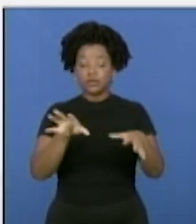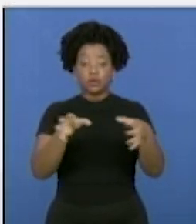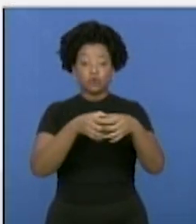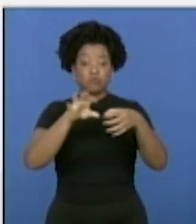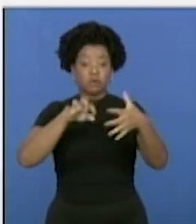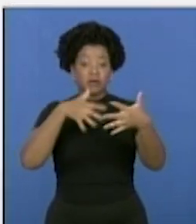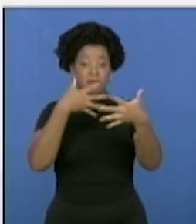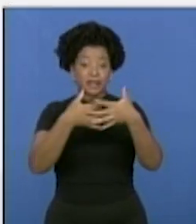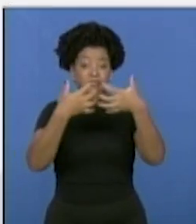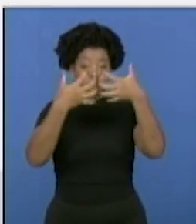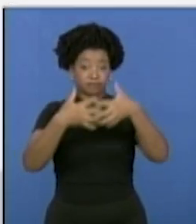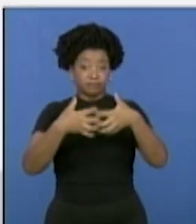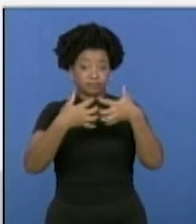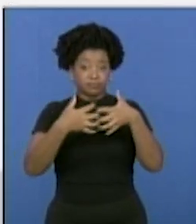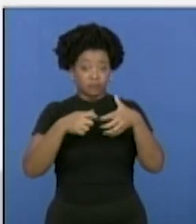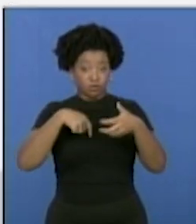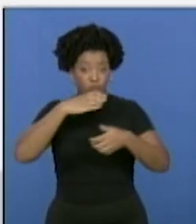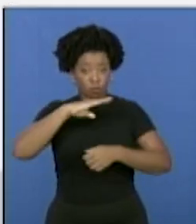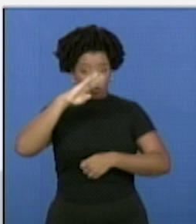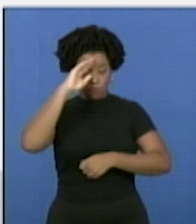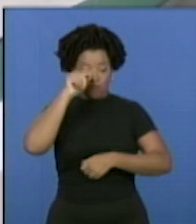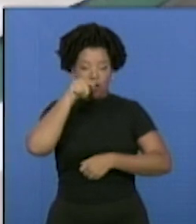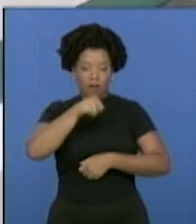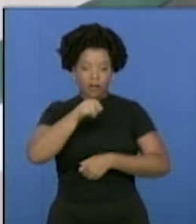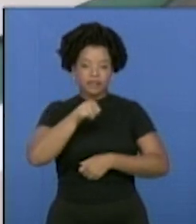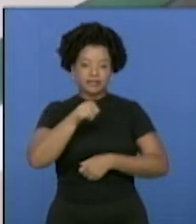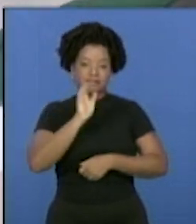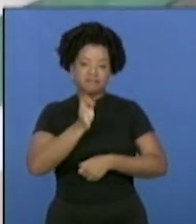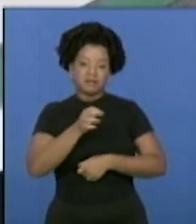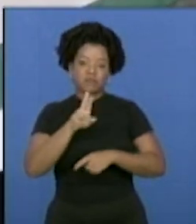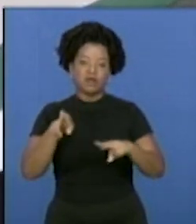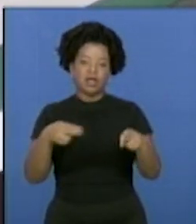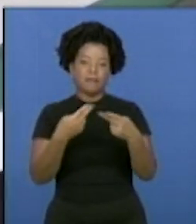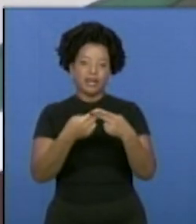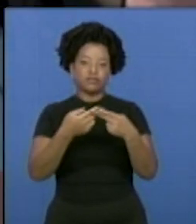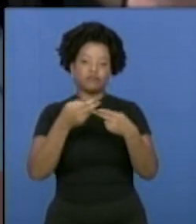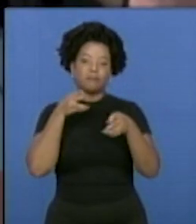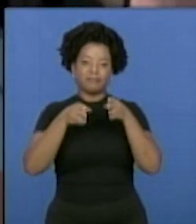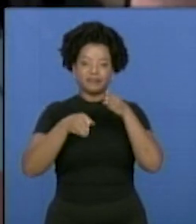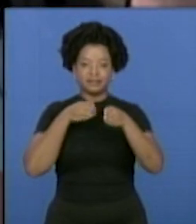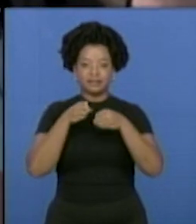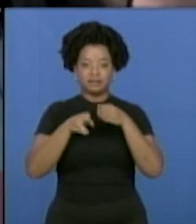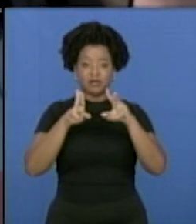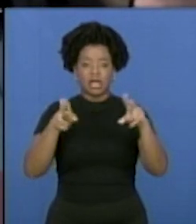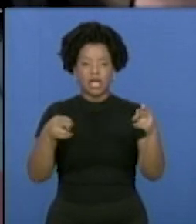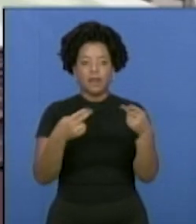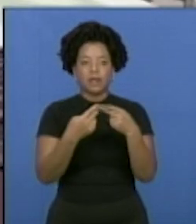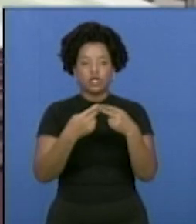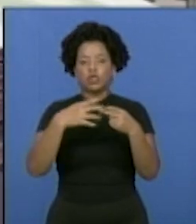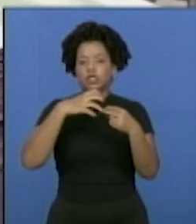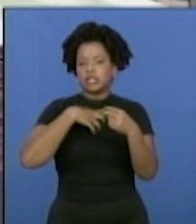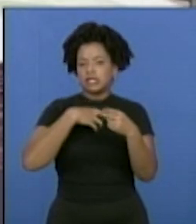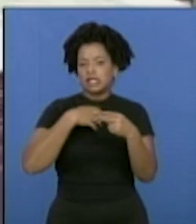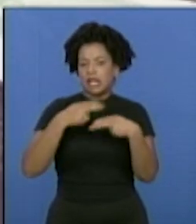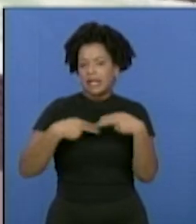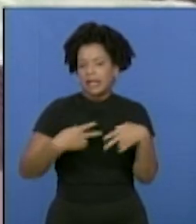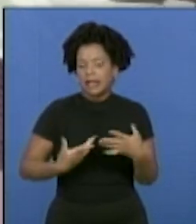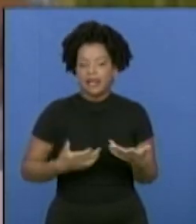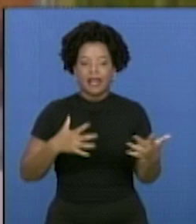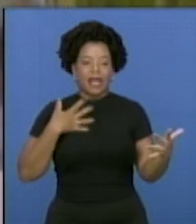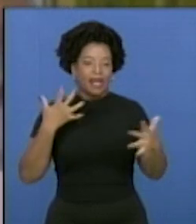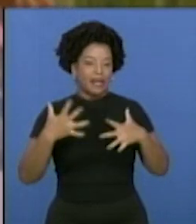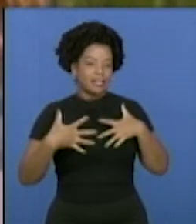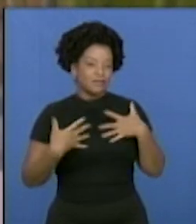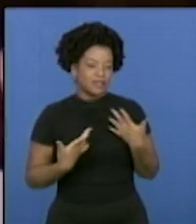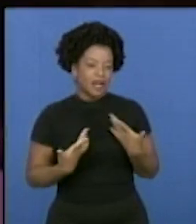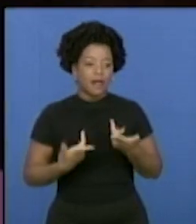Empresarial de la Industria Ligera, formará parte de Cuba Industrias 2024. El evento incluirá el desarrollo de actividades como